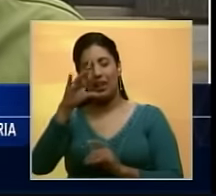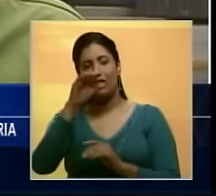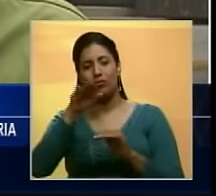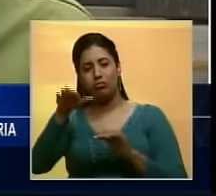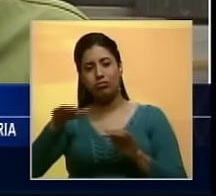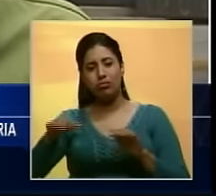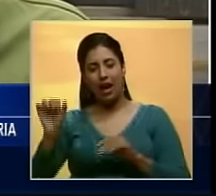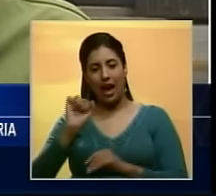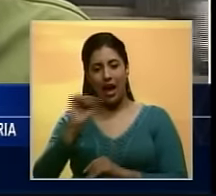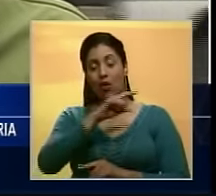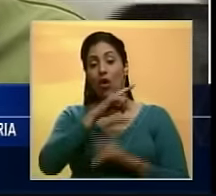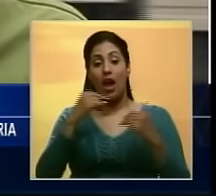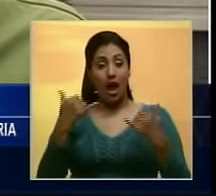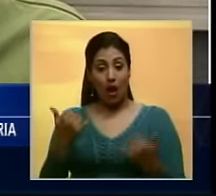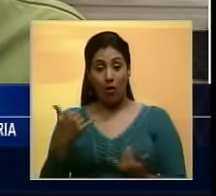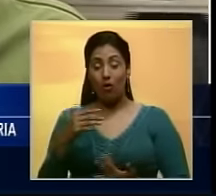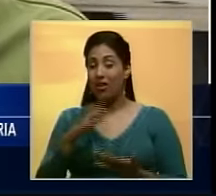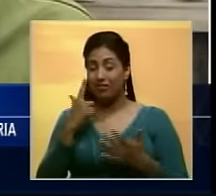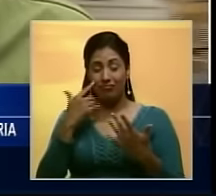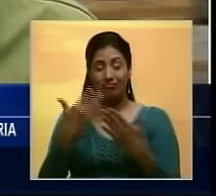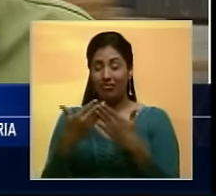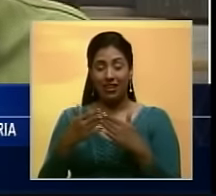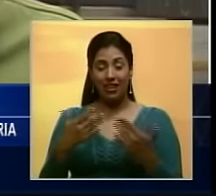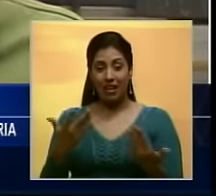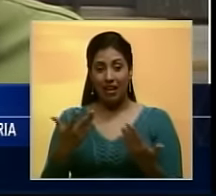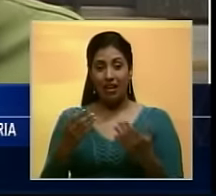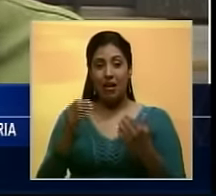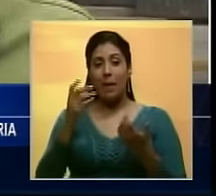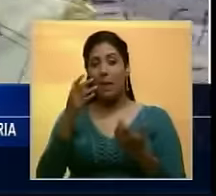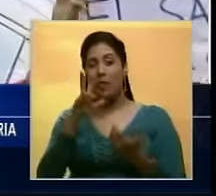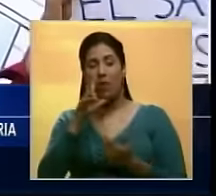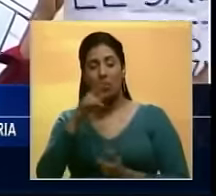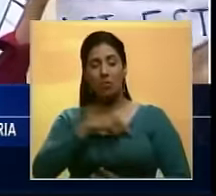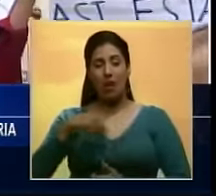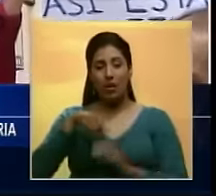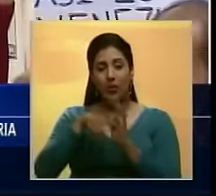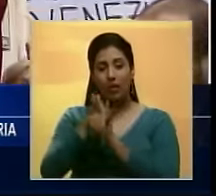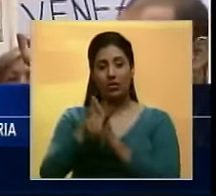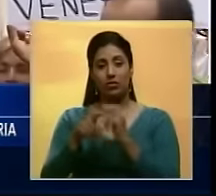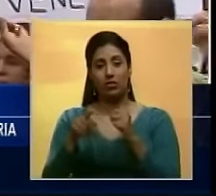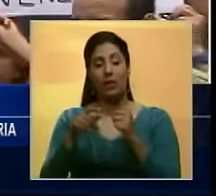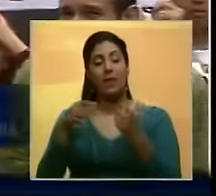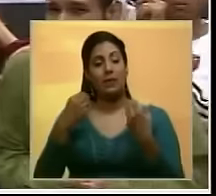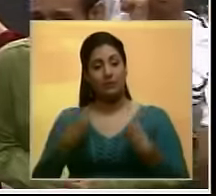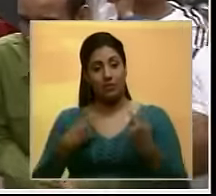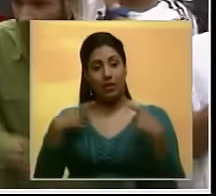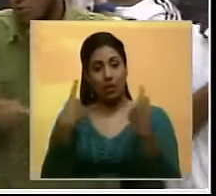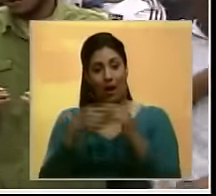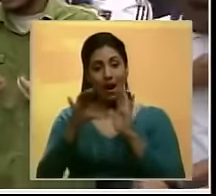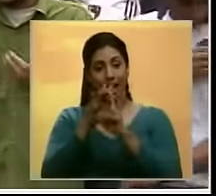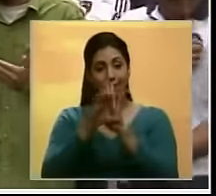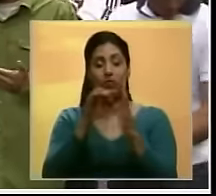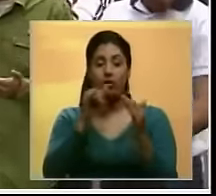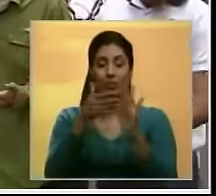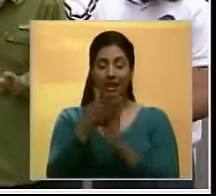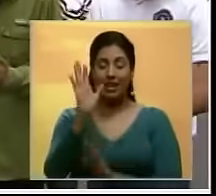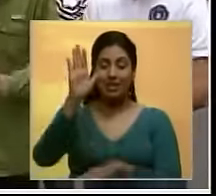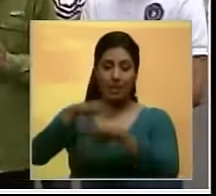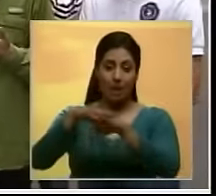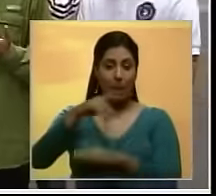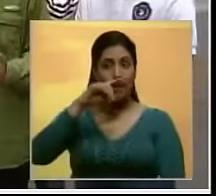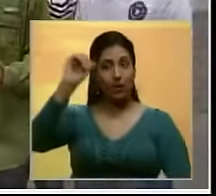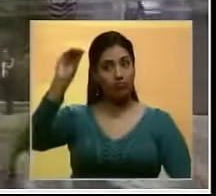estacionamiento y actualmente lo que estamos viendo es barbarie. Los vecinos de la parroquia Candelaria hicieron un llamado al presidente